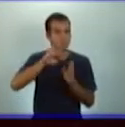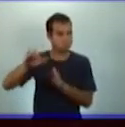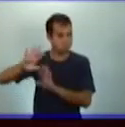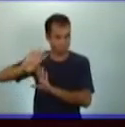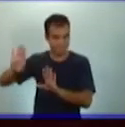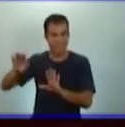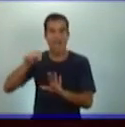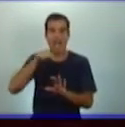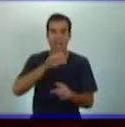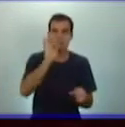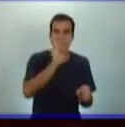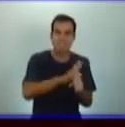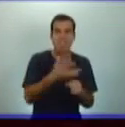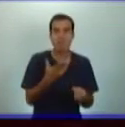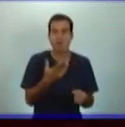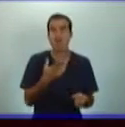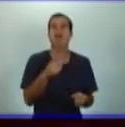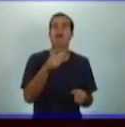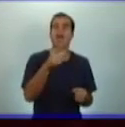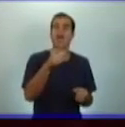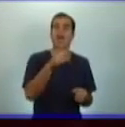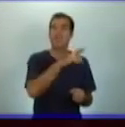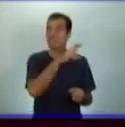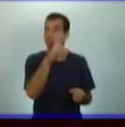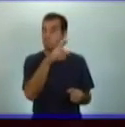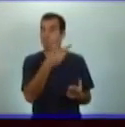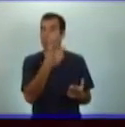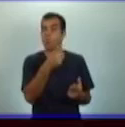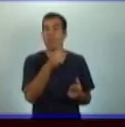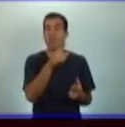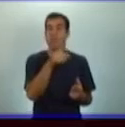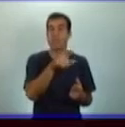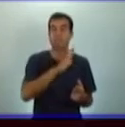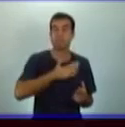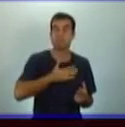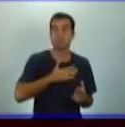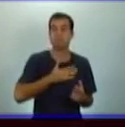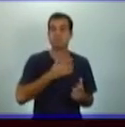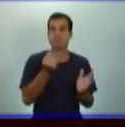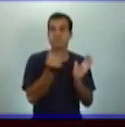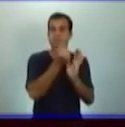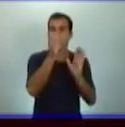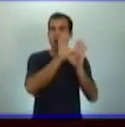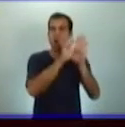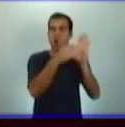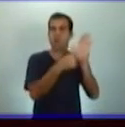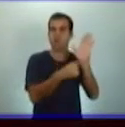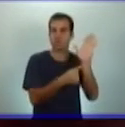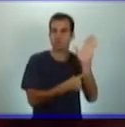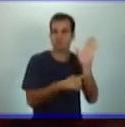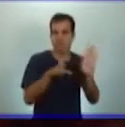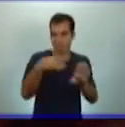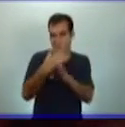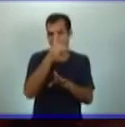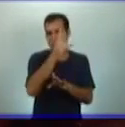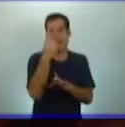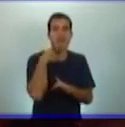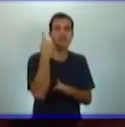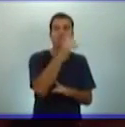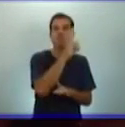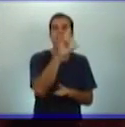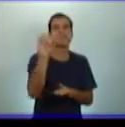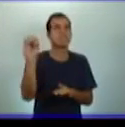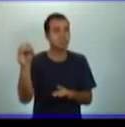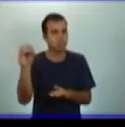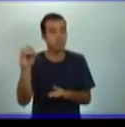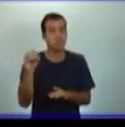neocolonial. En esa república se aprobaron dos constituciones. La constitución de